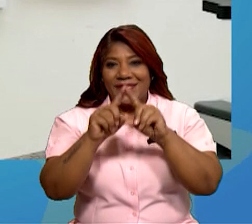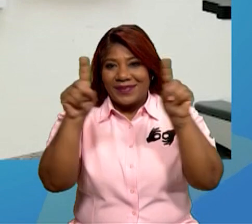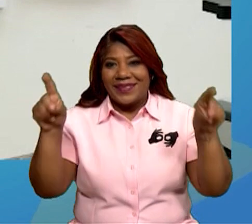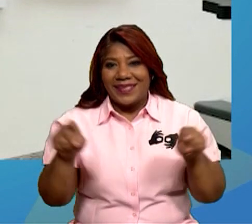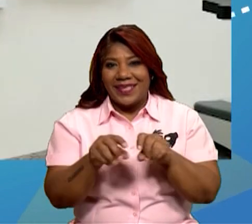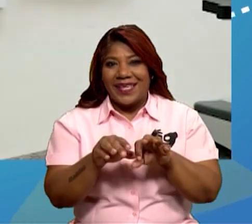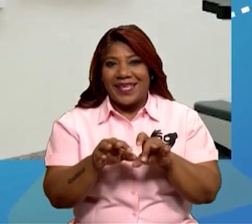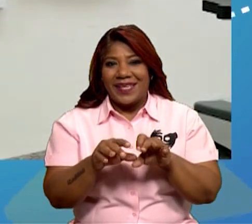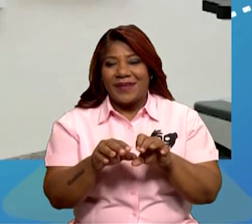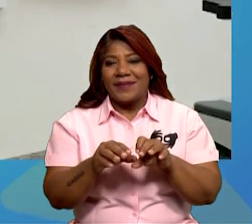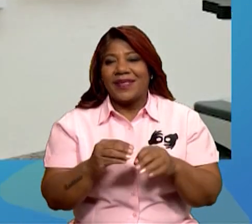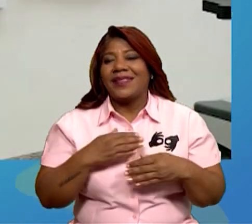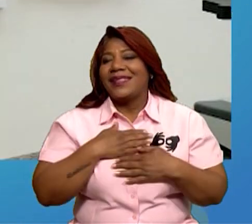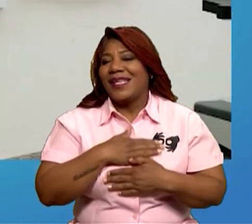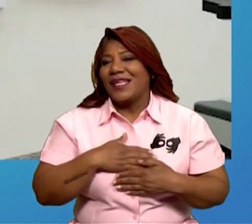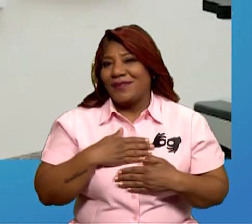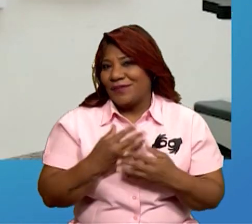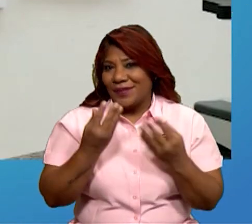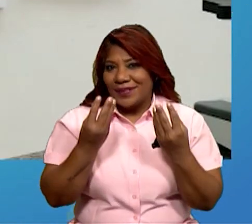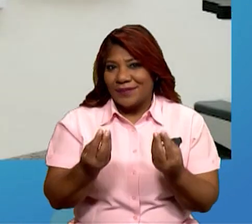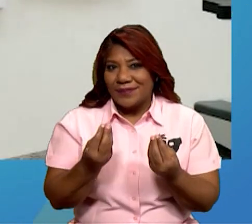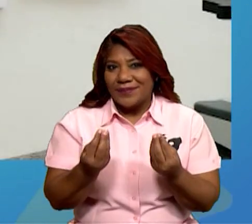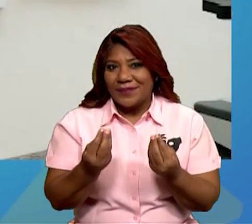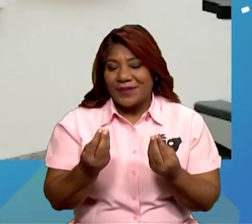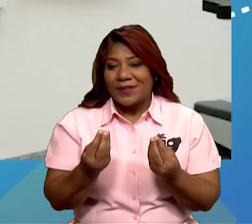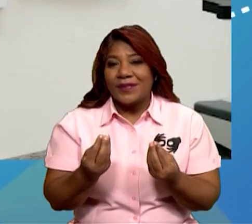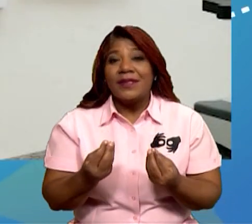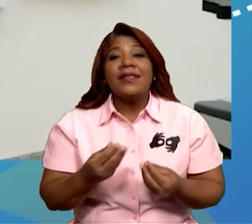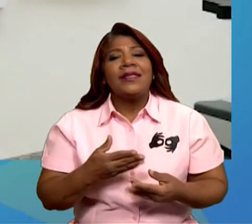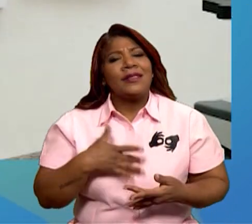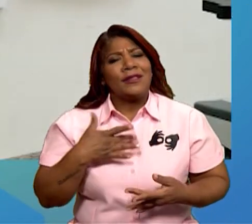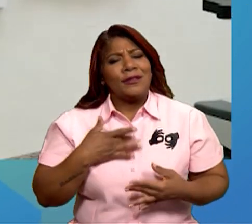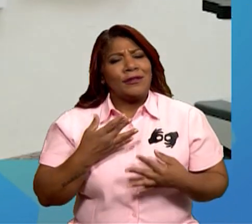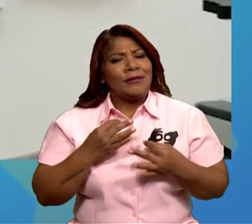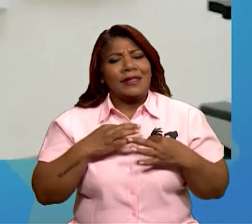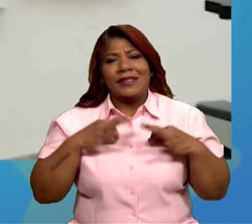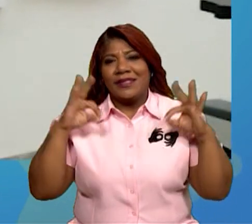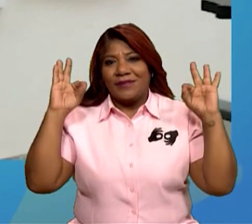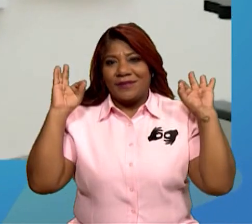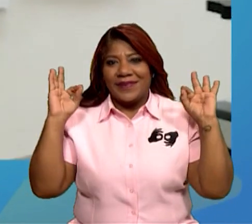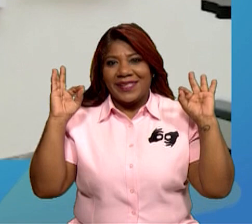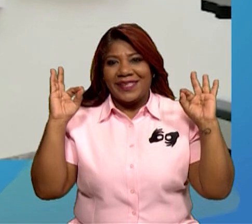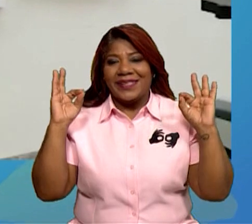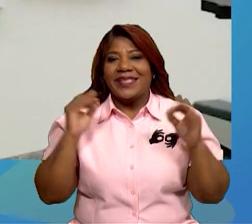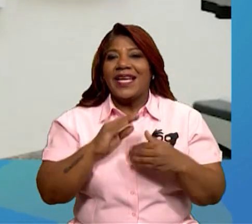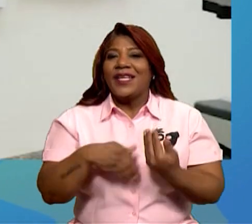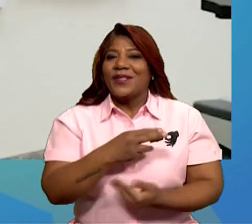Es muy divertido hacer esto, la verdad. Me llena mucho. Feliz día de hoy.